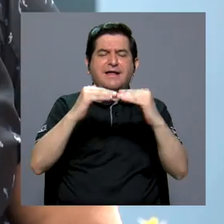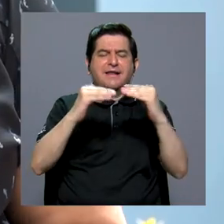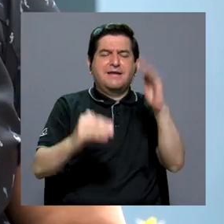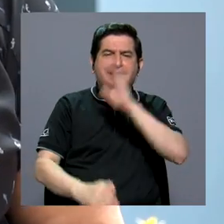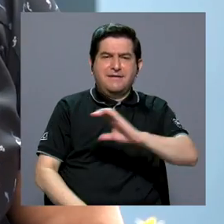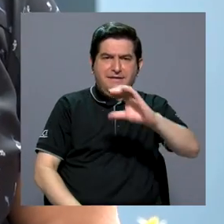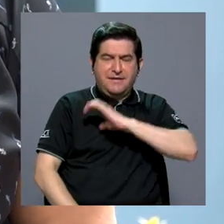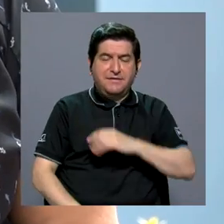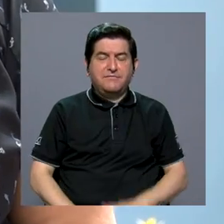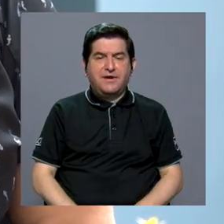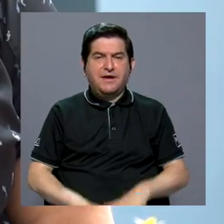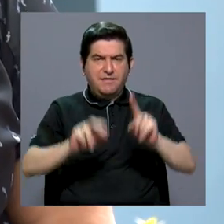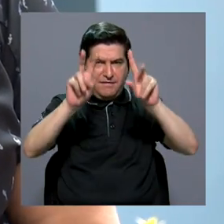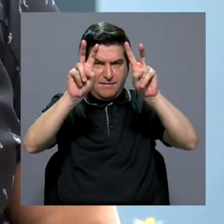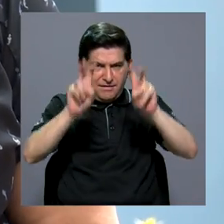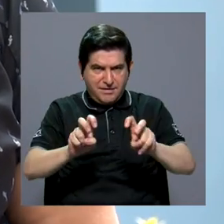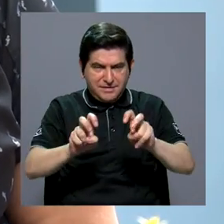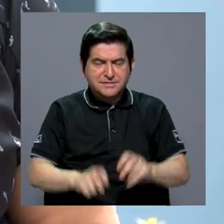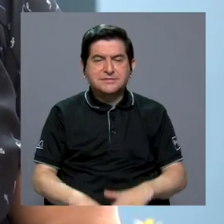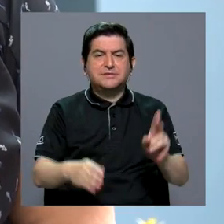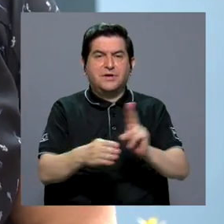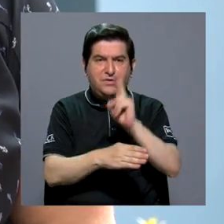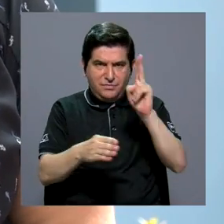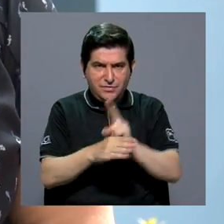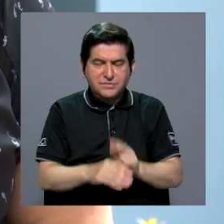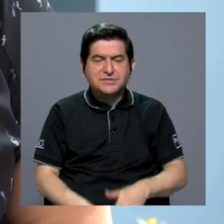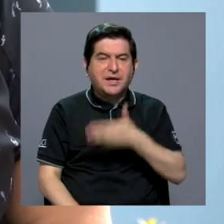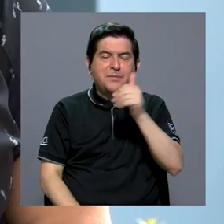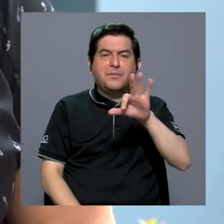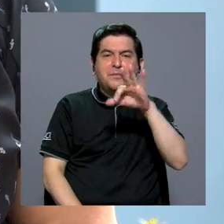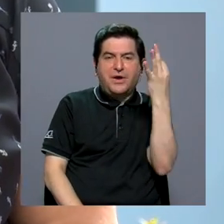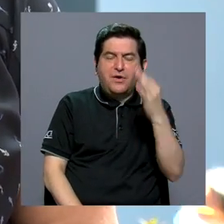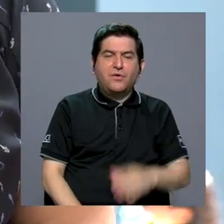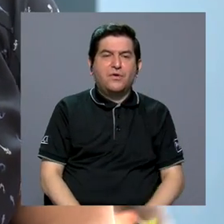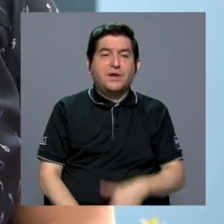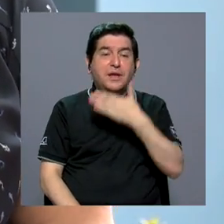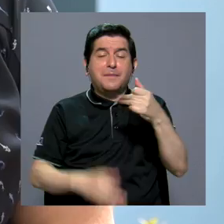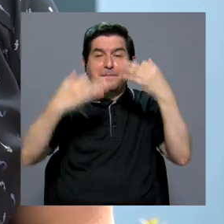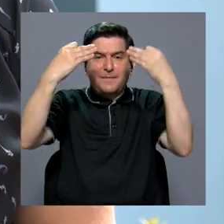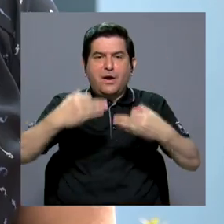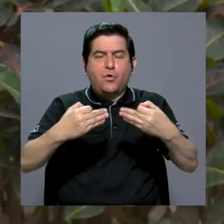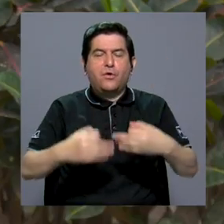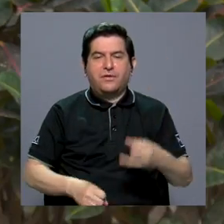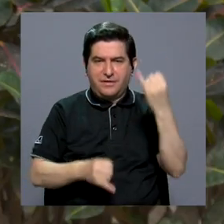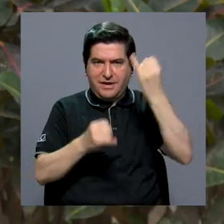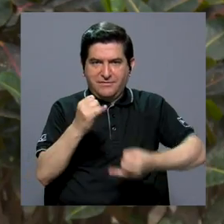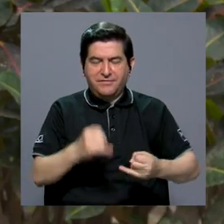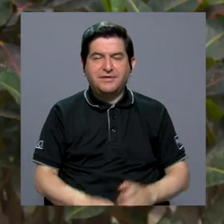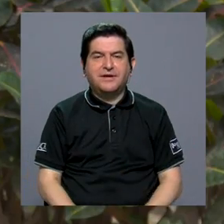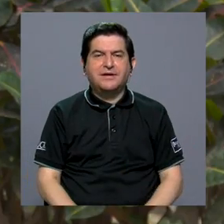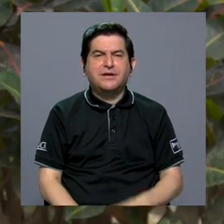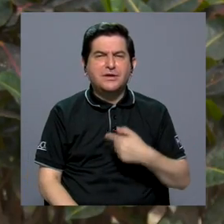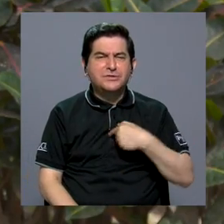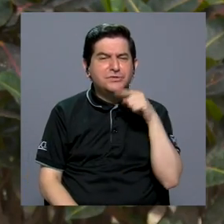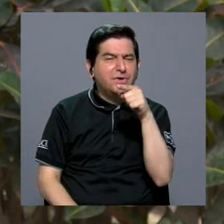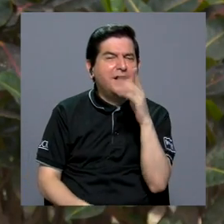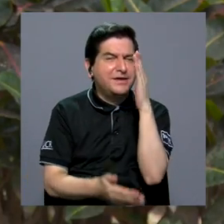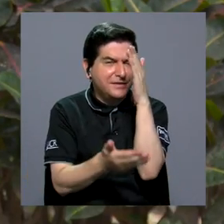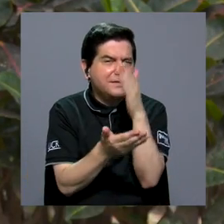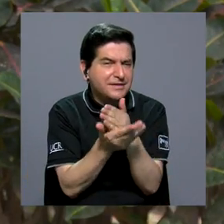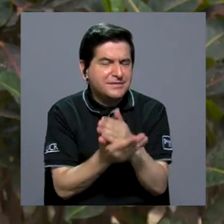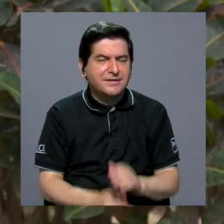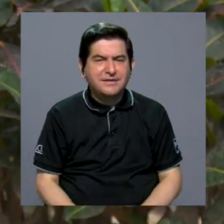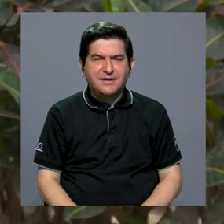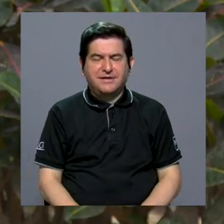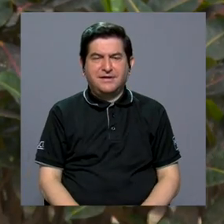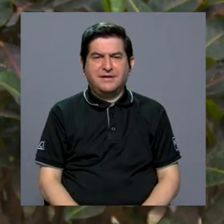para que estas pruebas se usen de la mejor forma y se tomen las mejores decisiones. Justamente me quiero detener acá, ¿verdad?